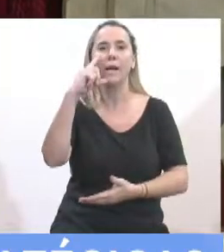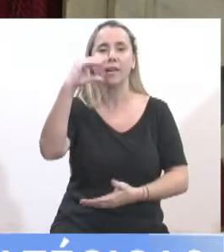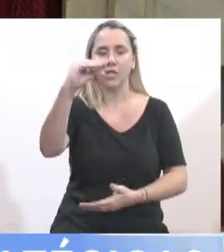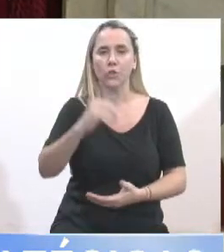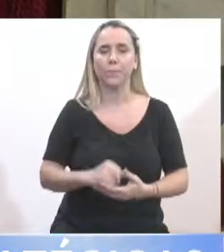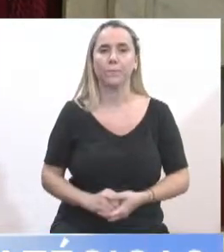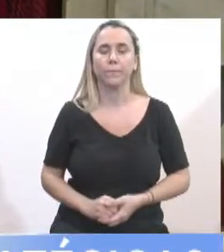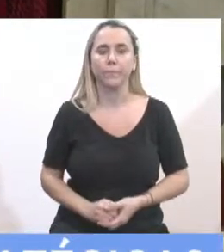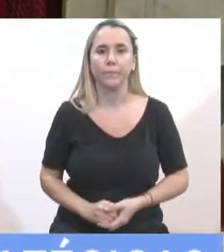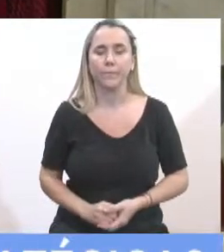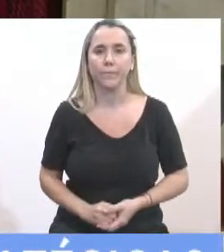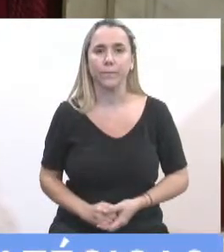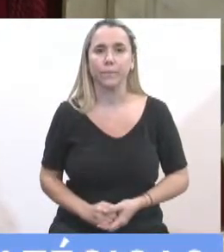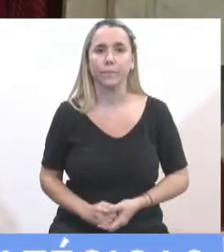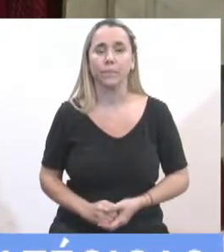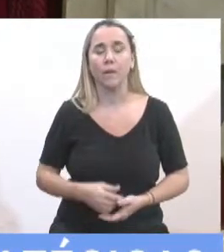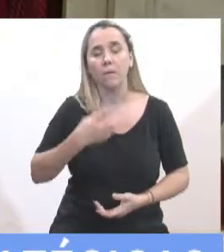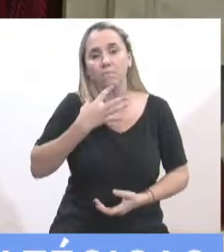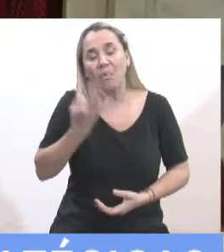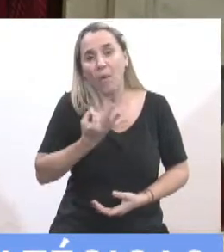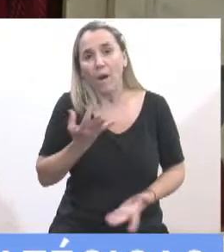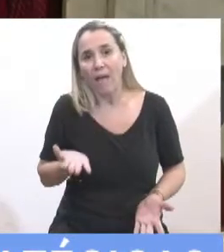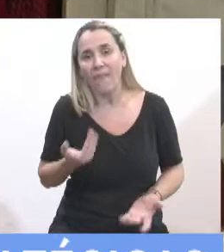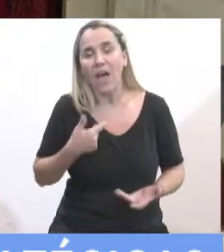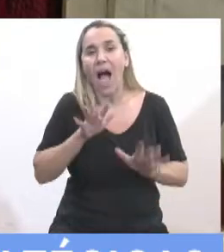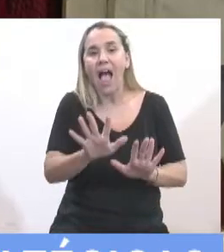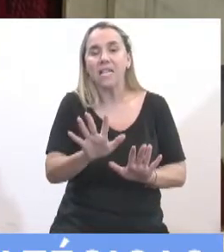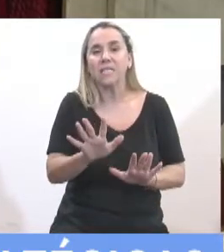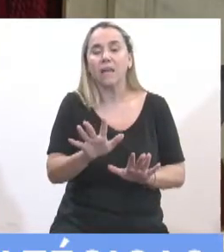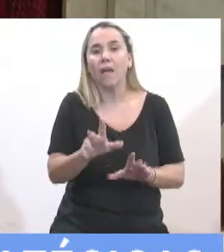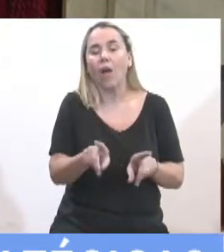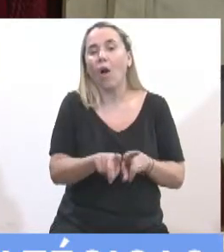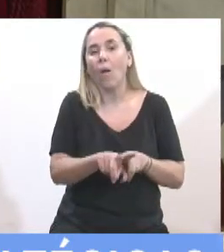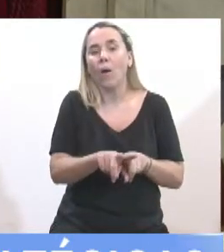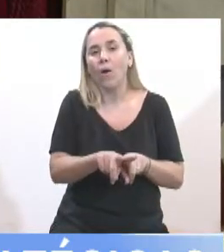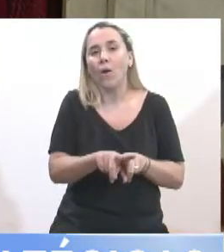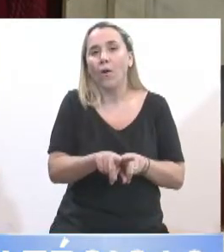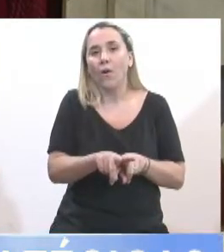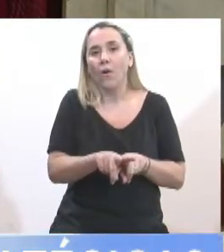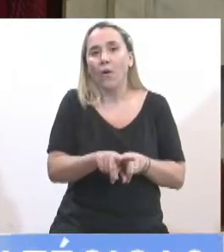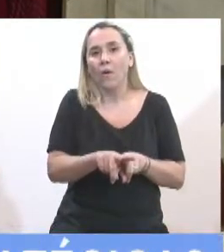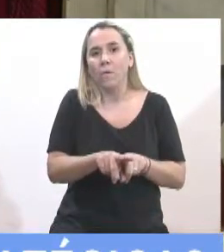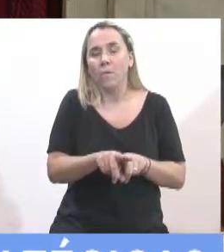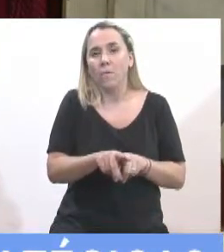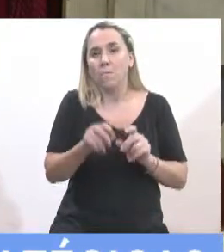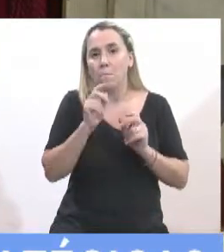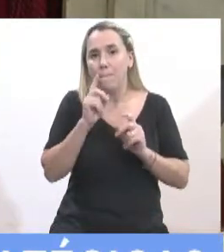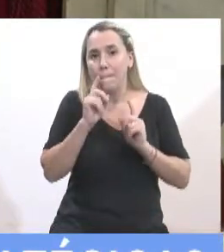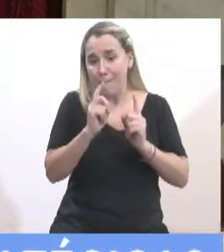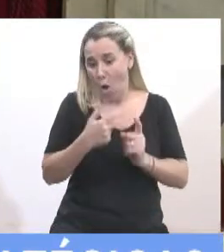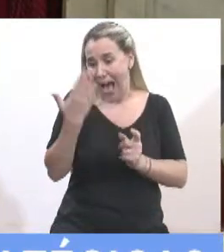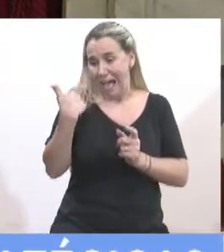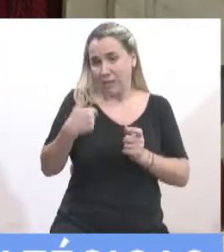Gracias, Presidenta. La verdad es que, así como en la anterior alocución